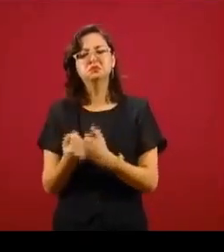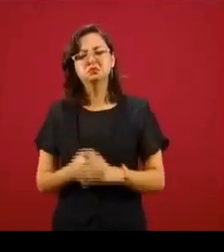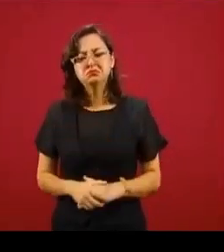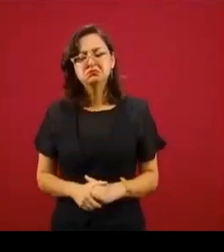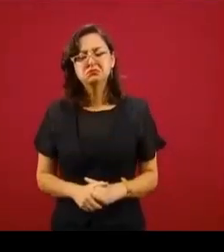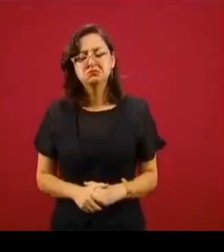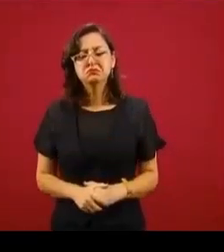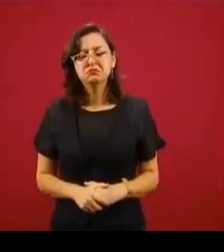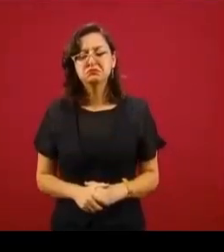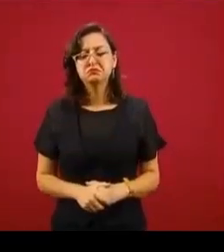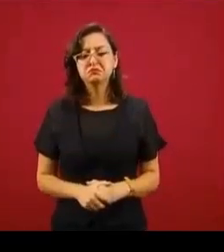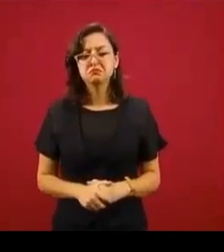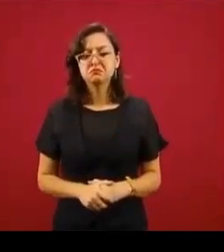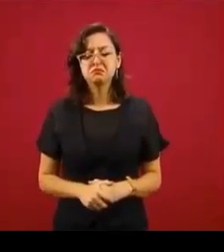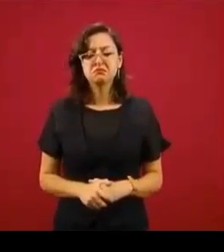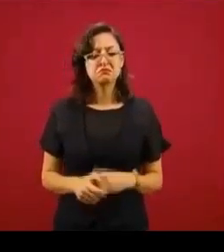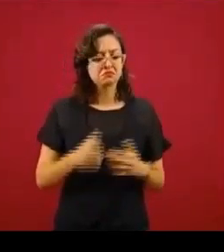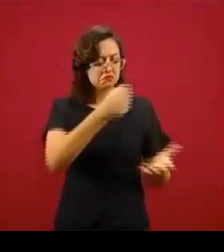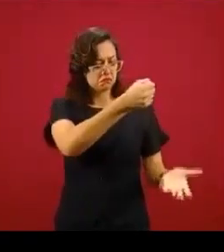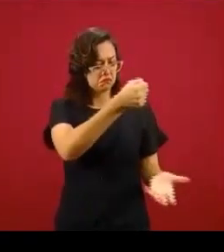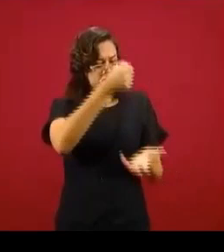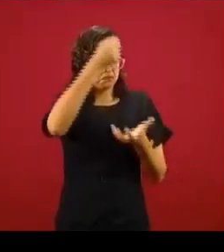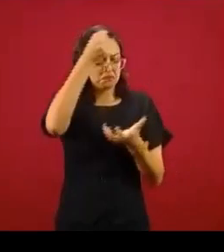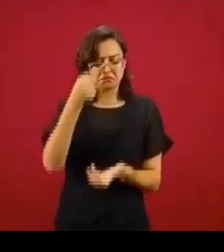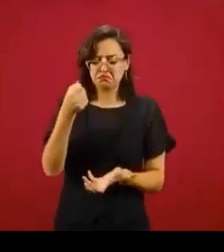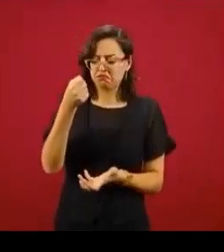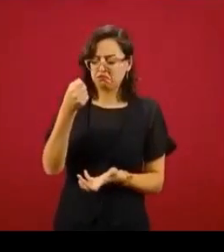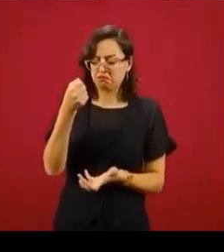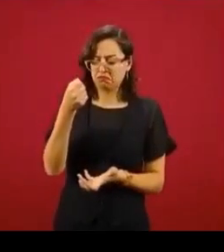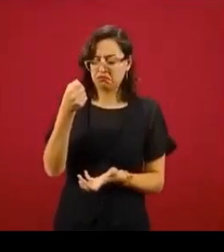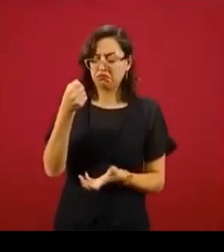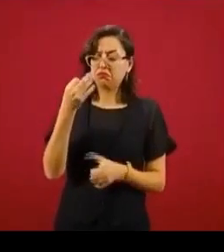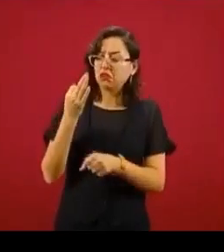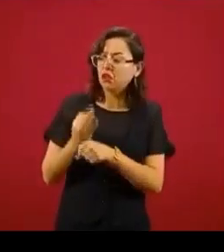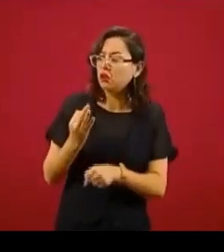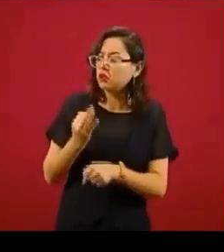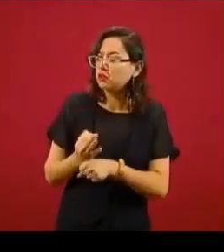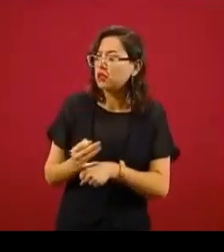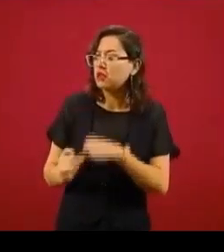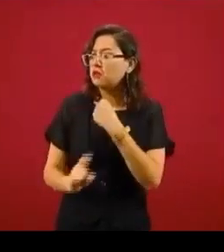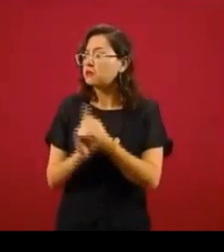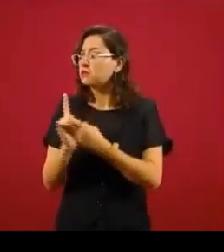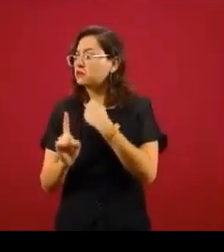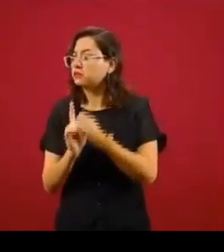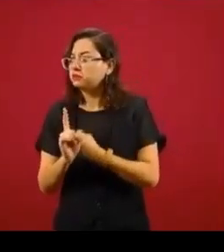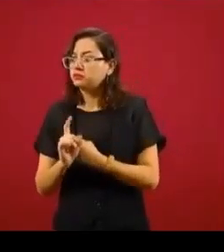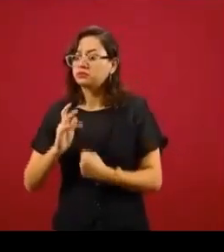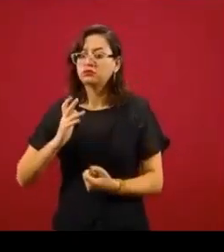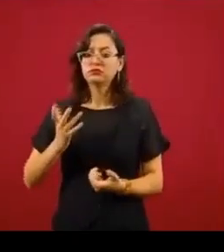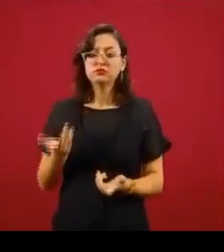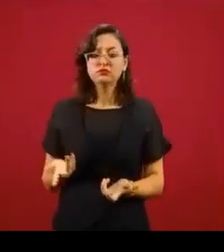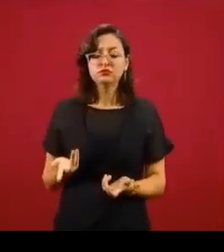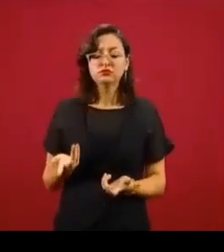Además, con la justificación de que hay